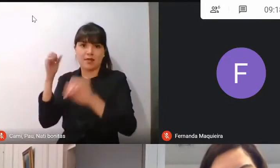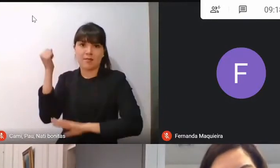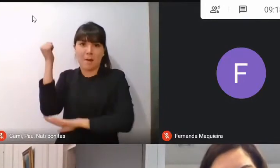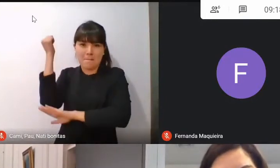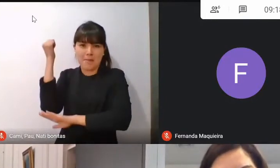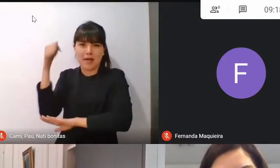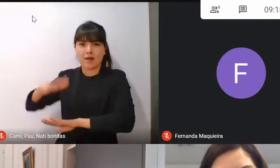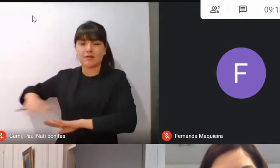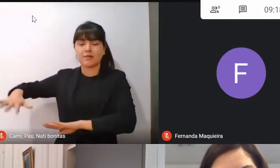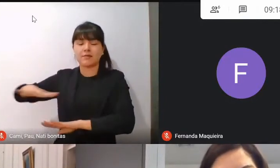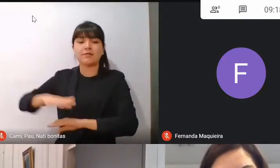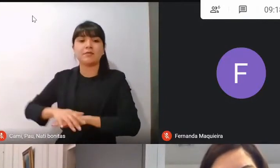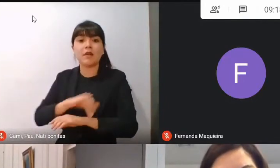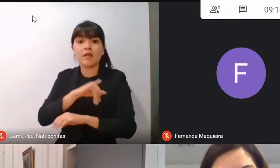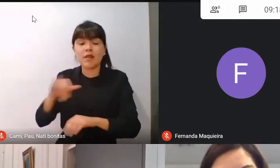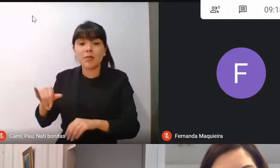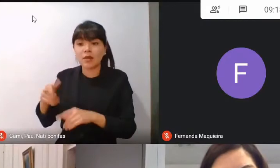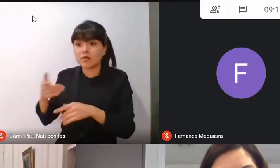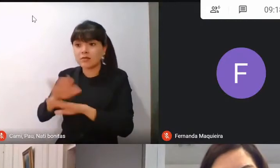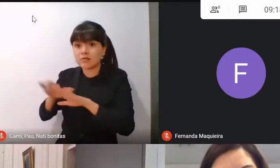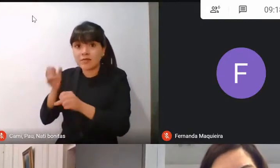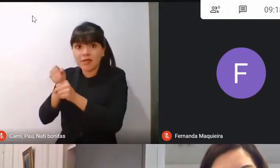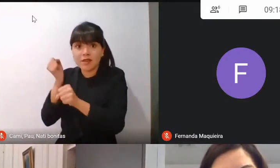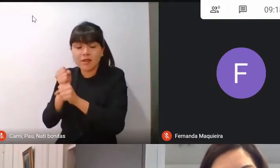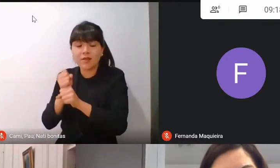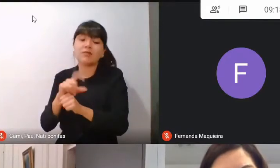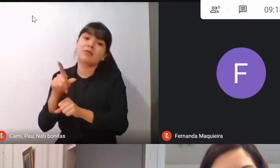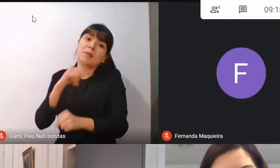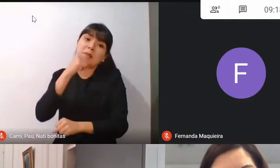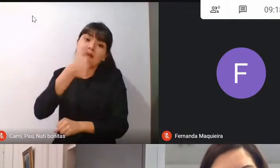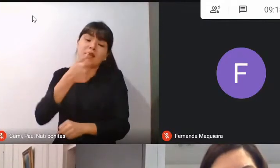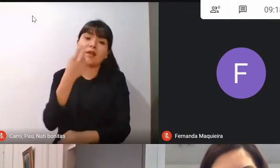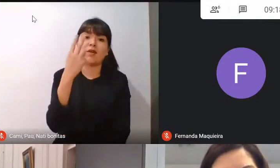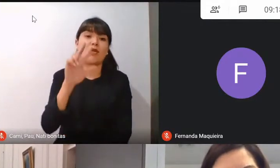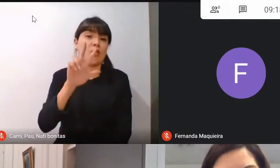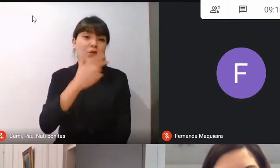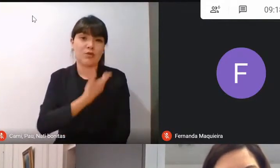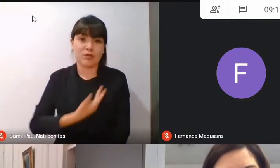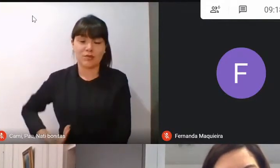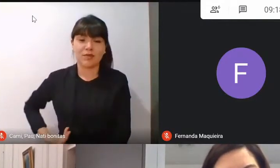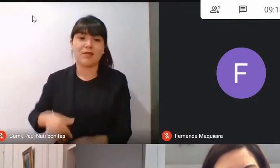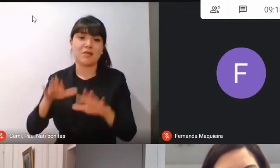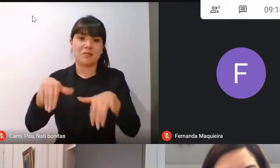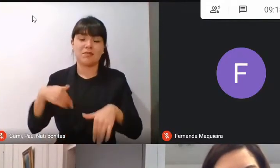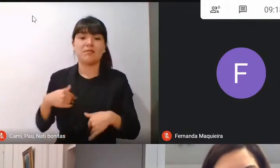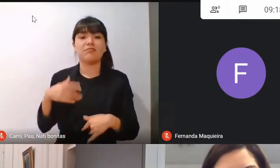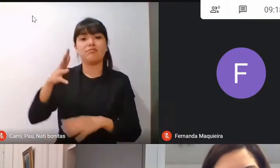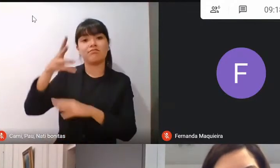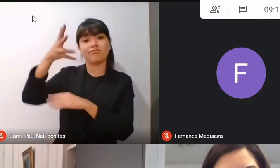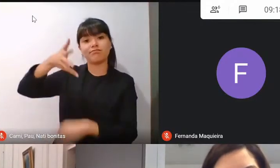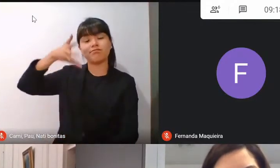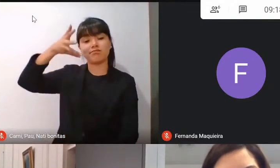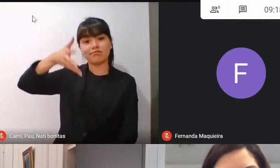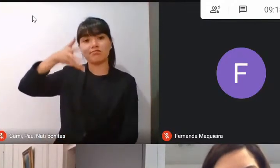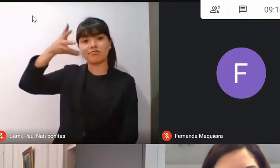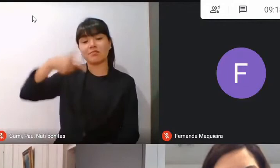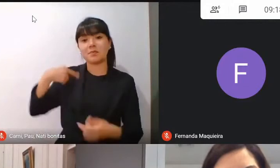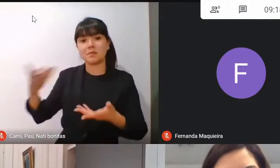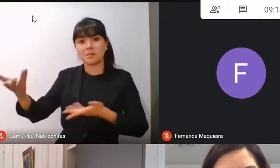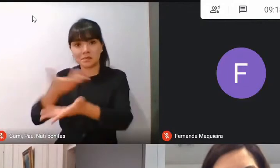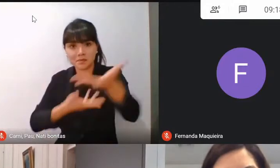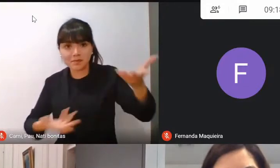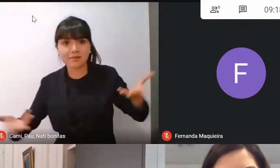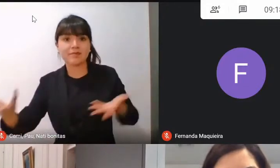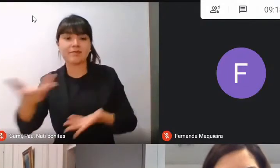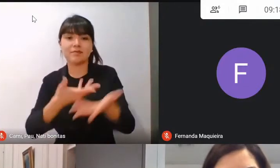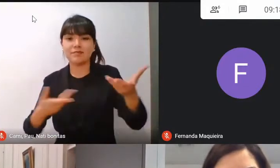esperamos para mañana a las ocho y media nuevamente al plenario que también va